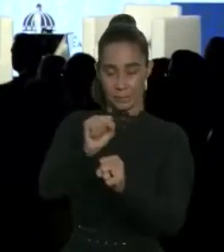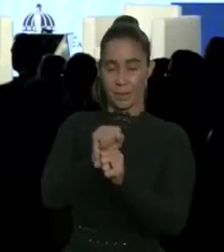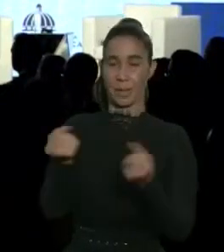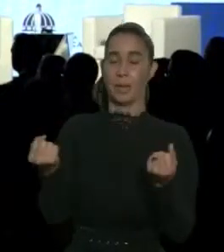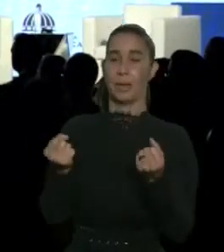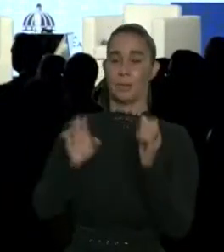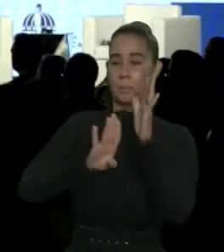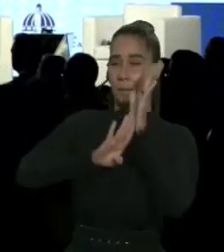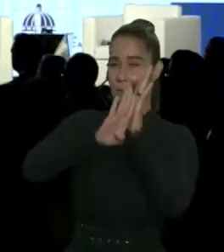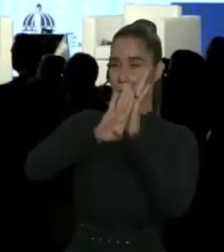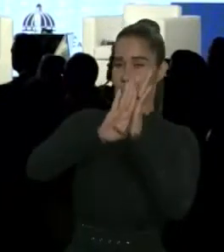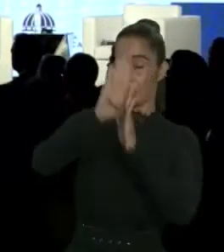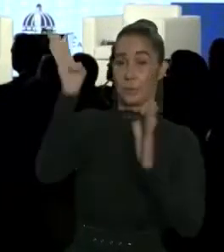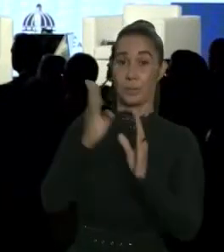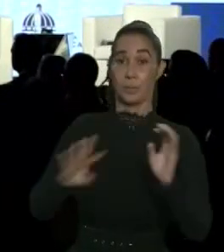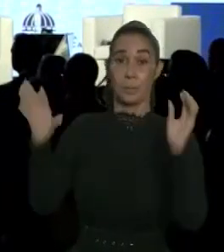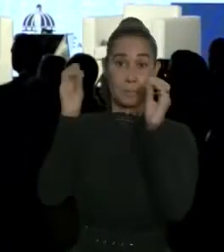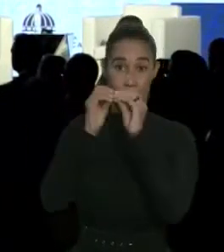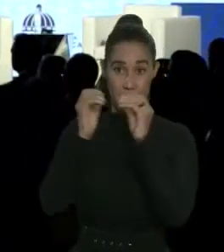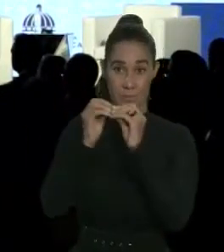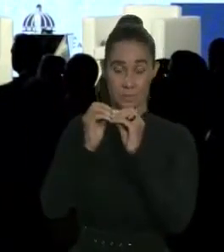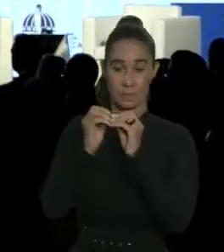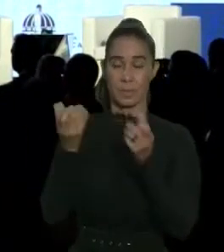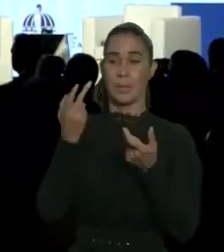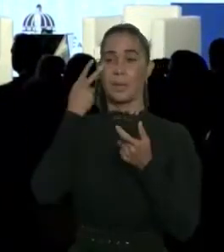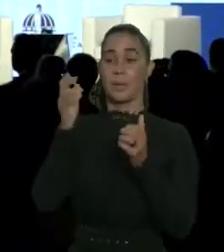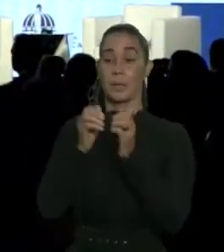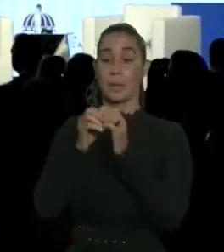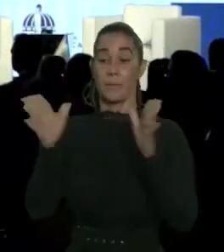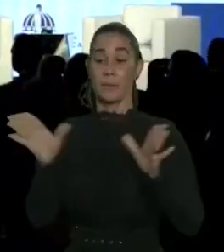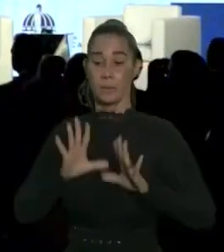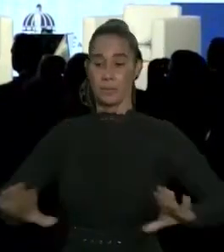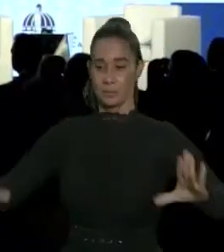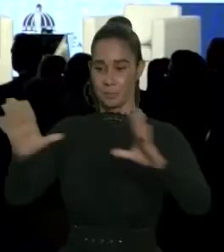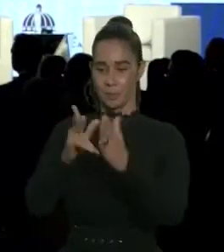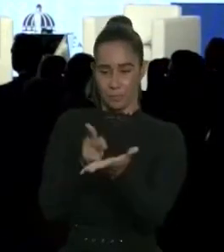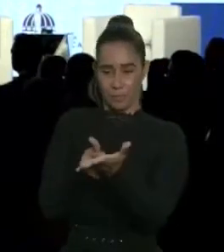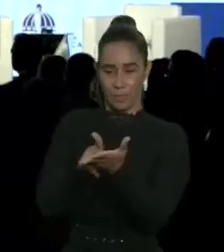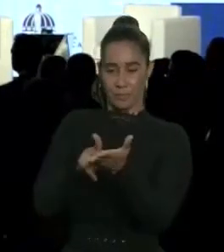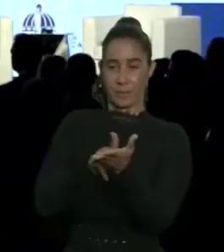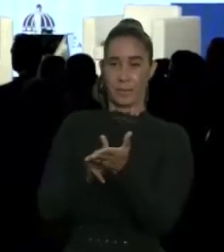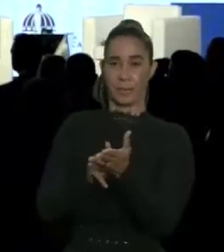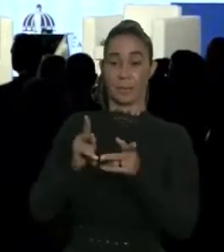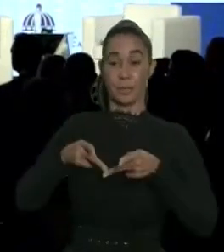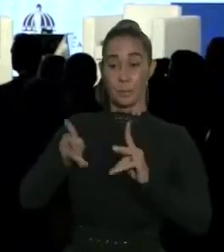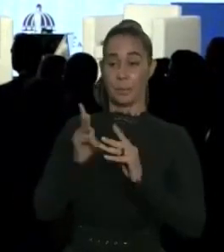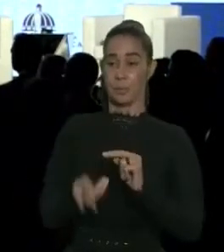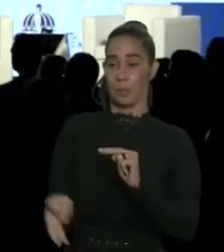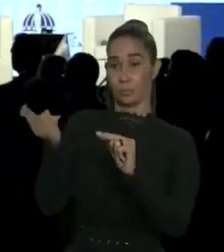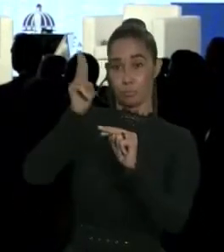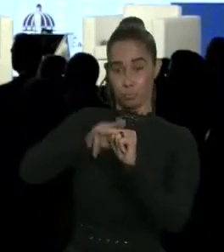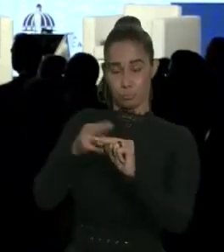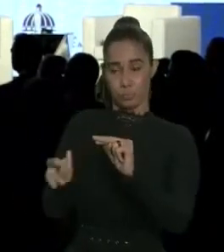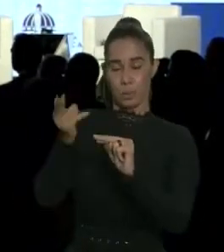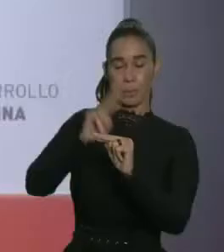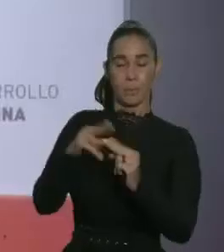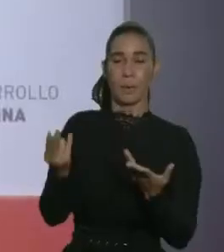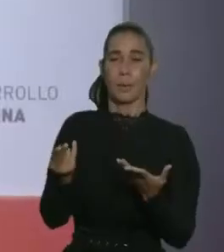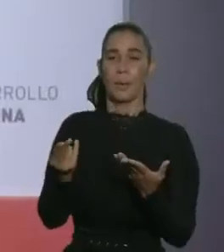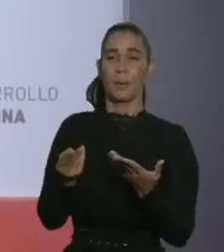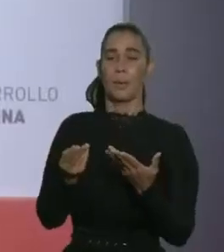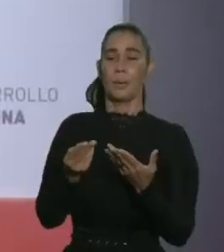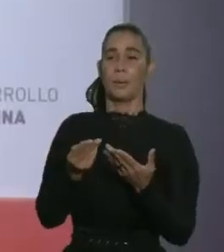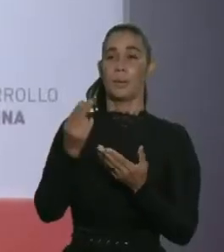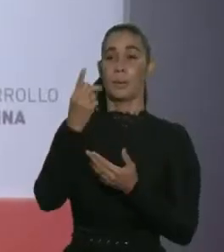senda del crecimiento sostenido, y abrir un espacio real que nos permita duplicar en aproximadamente